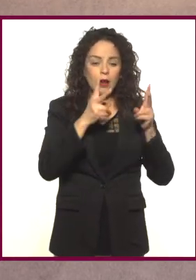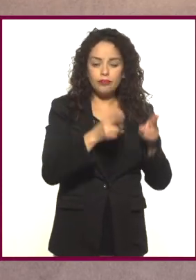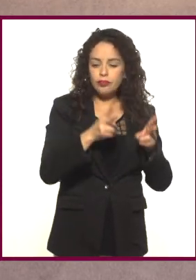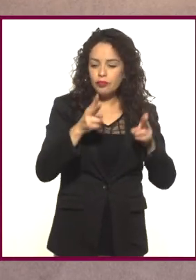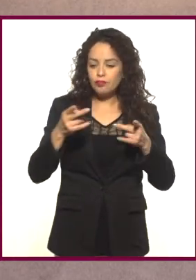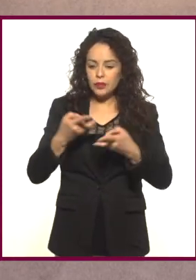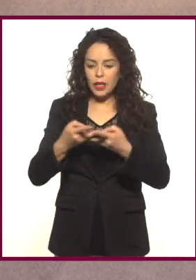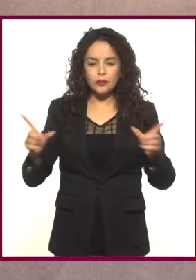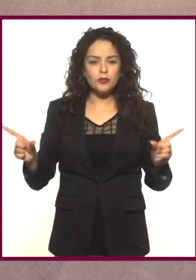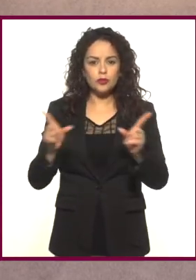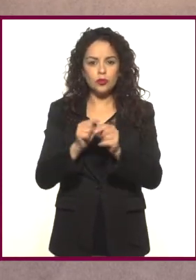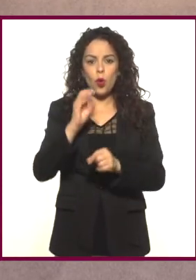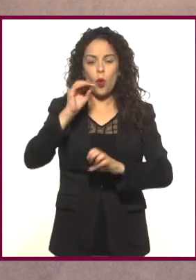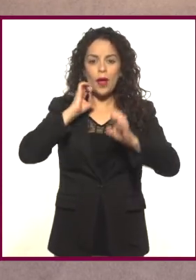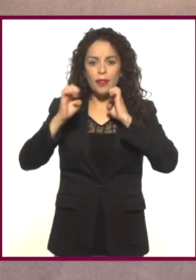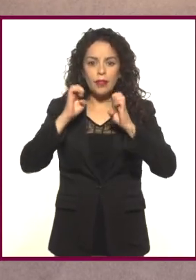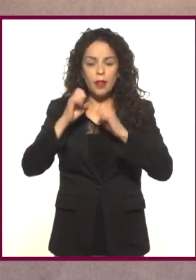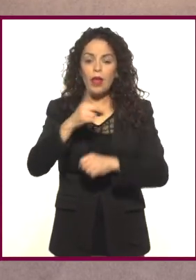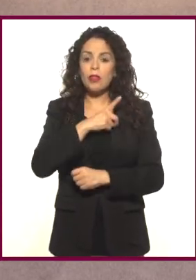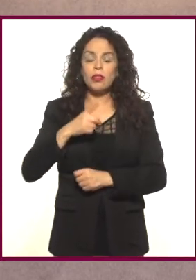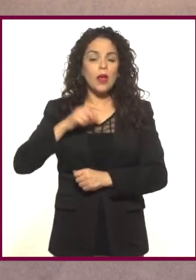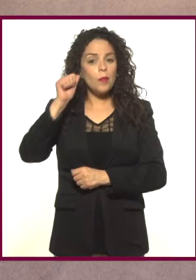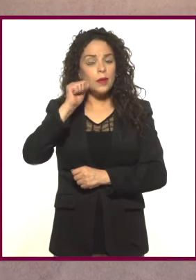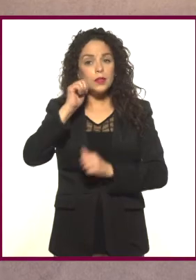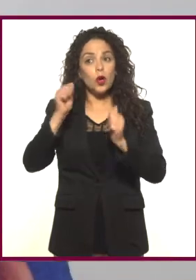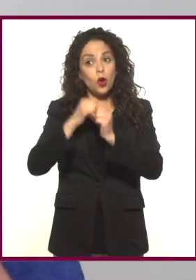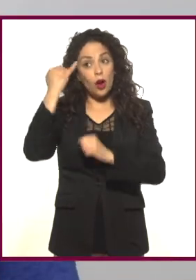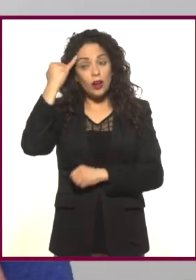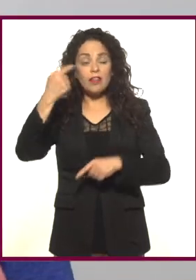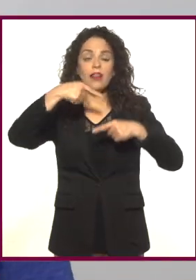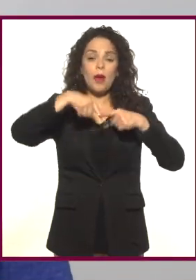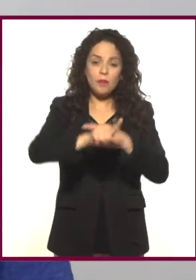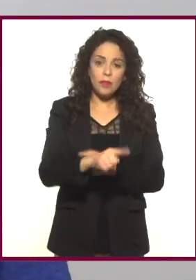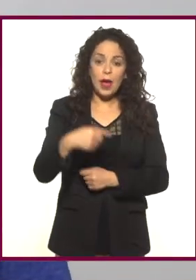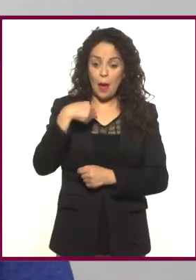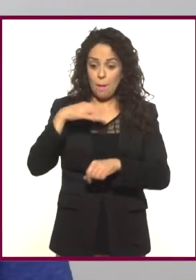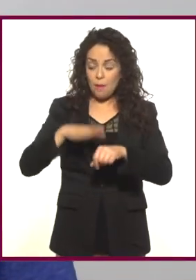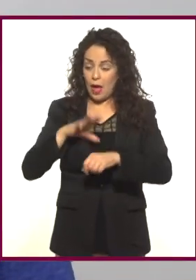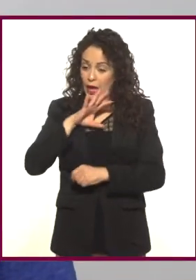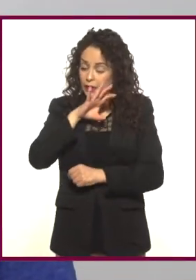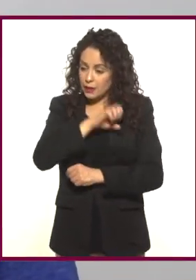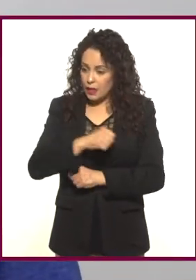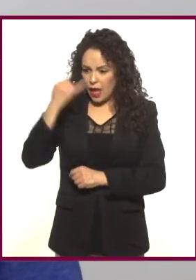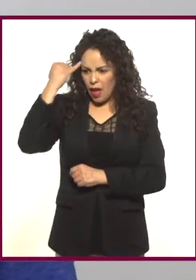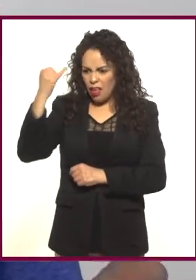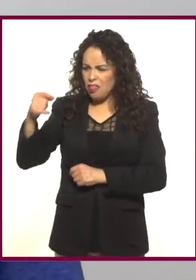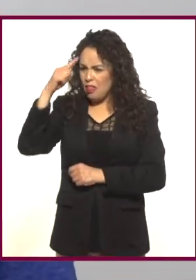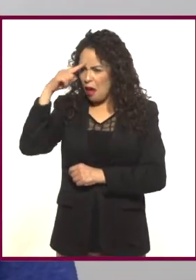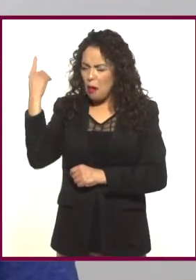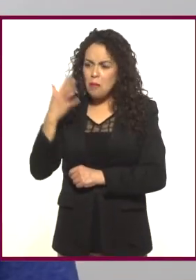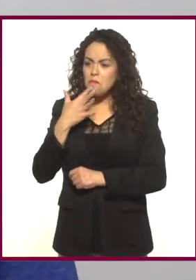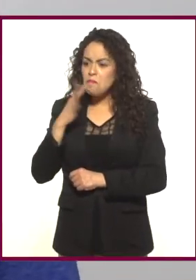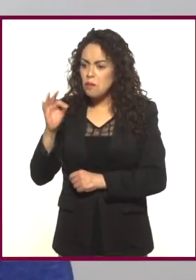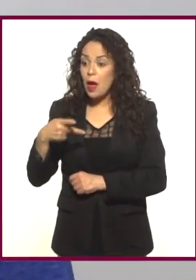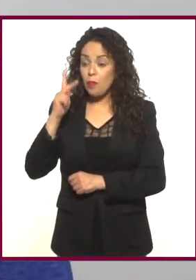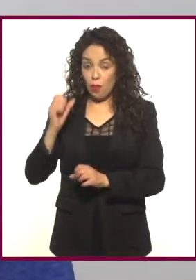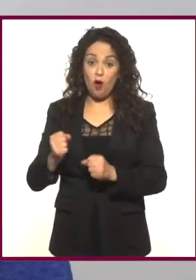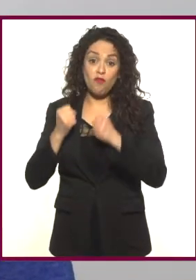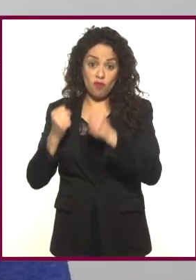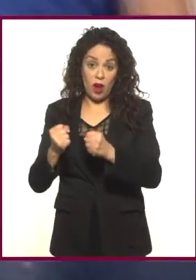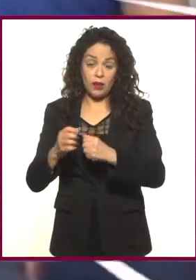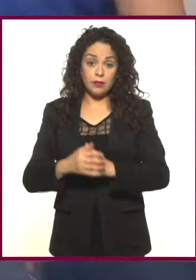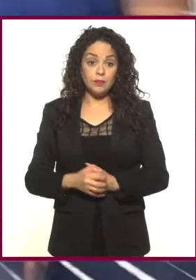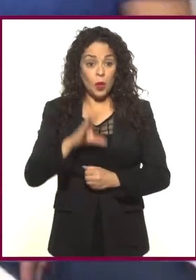o una entrevista, siempre tenemos que partir de una idea. Y lo que más me gusta es que las ideas pueden ser muy sencillas, pero muy